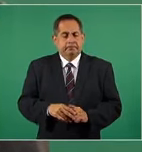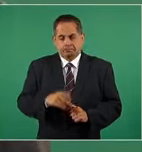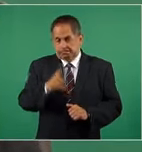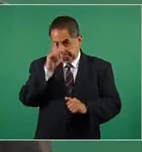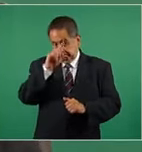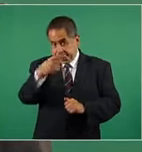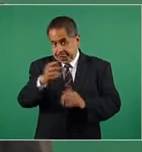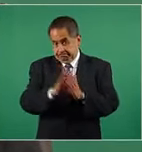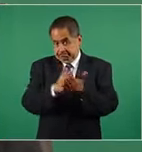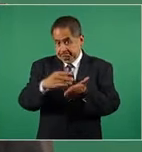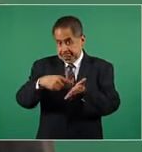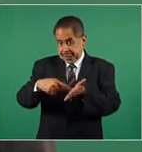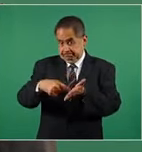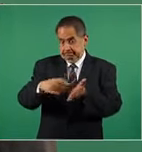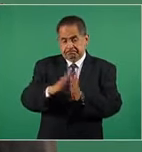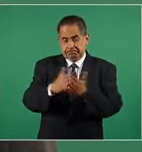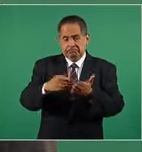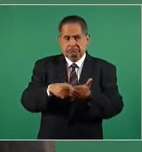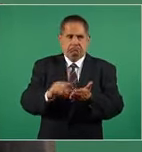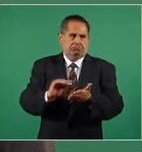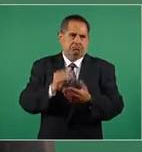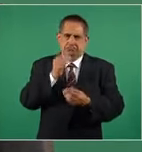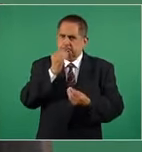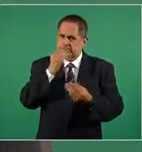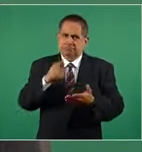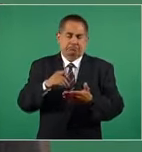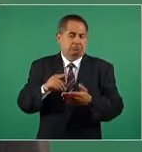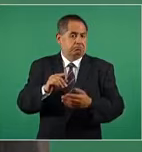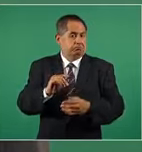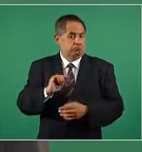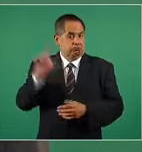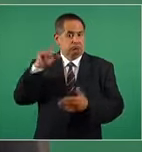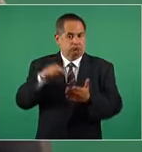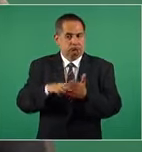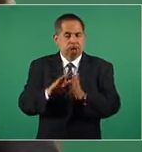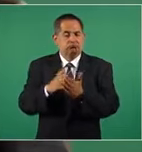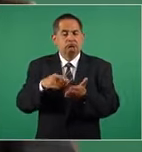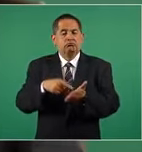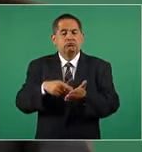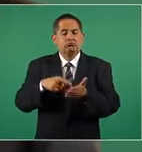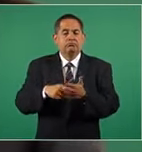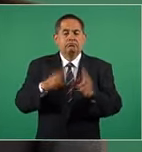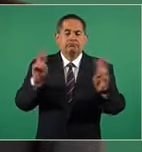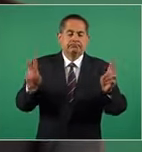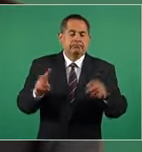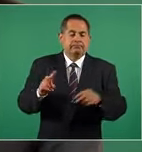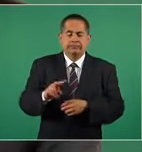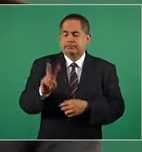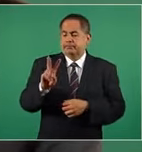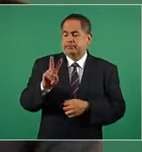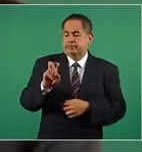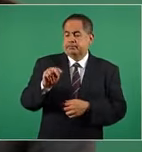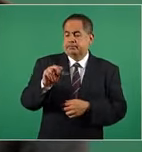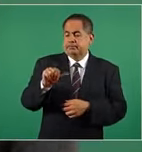libro, uno de sus clásicos, todos son buenos, pero el de las venas abiertas,